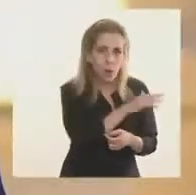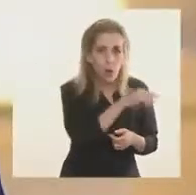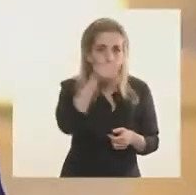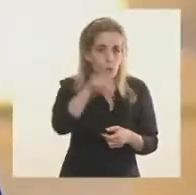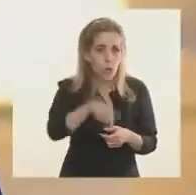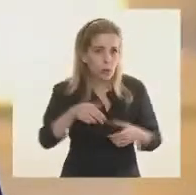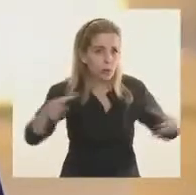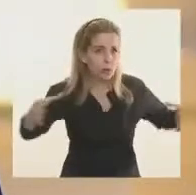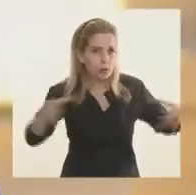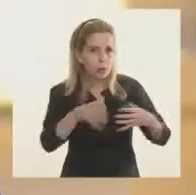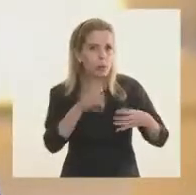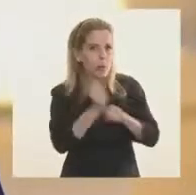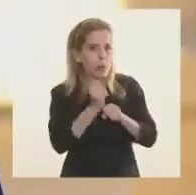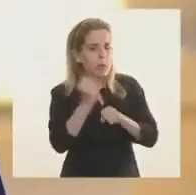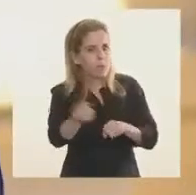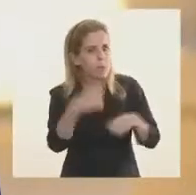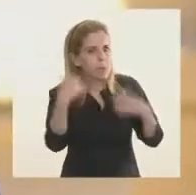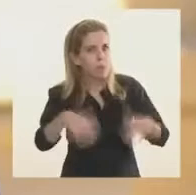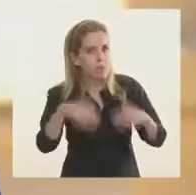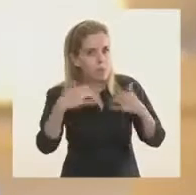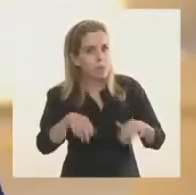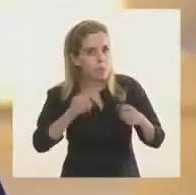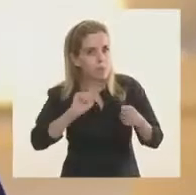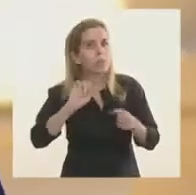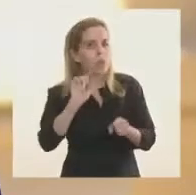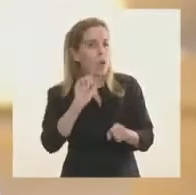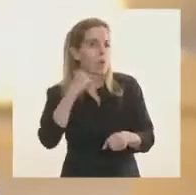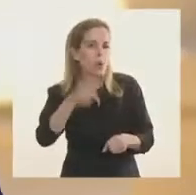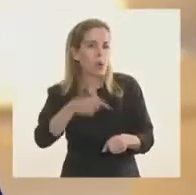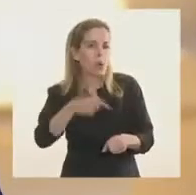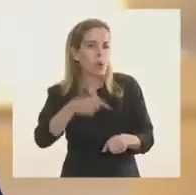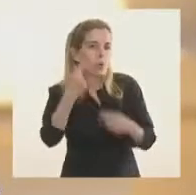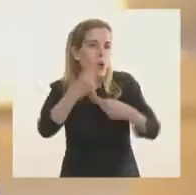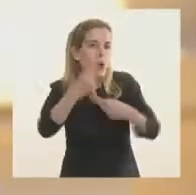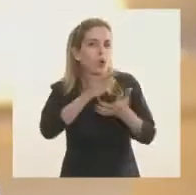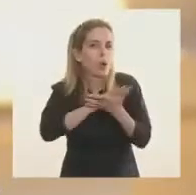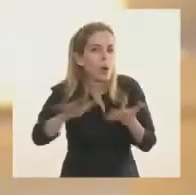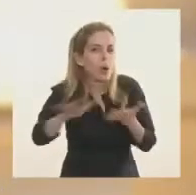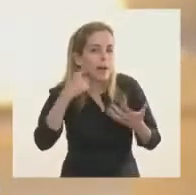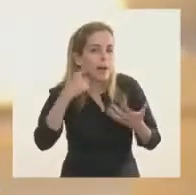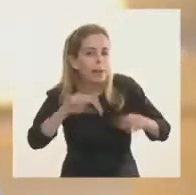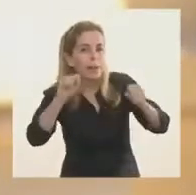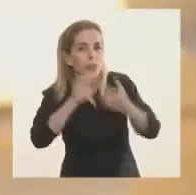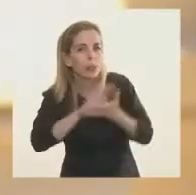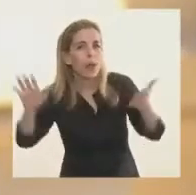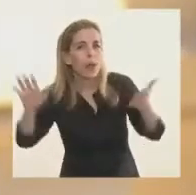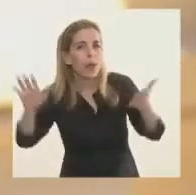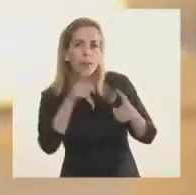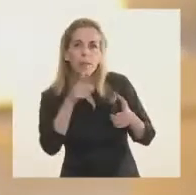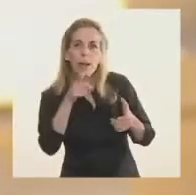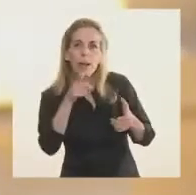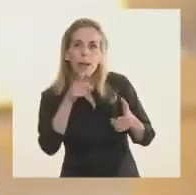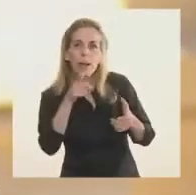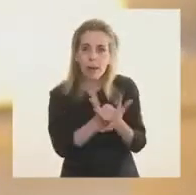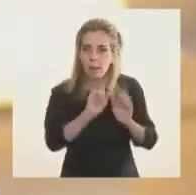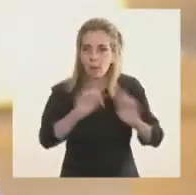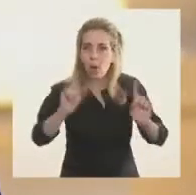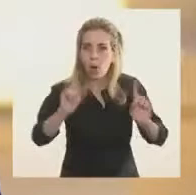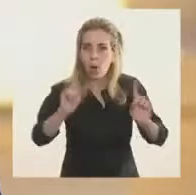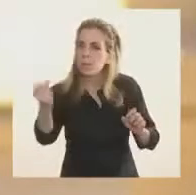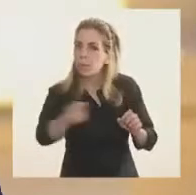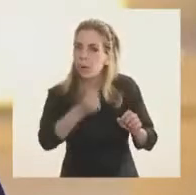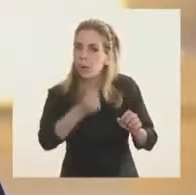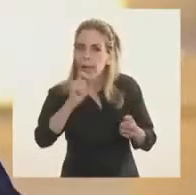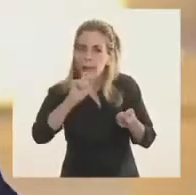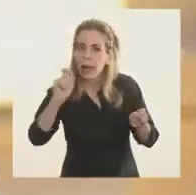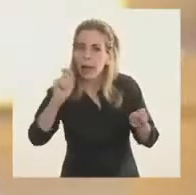operación muy importante que cambia como suele suceder con las innovaciones, con los descubrimientos, parece simple, pero cambia muchísimo la